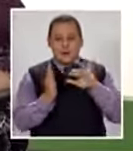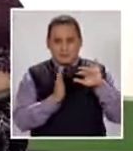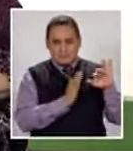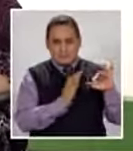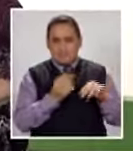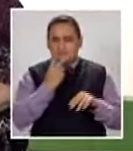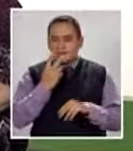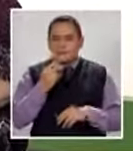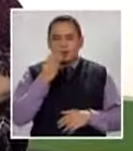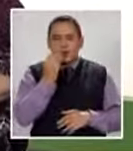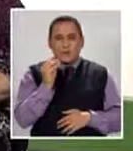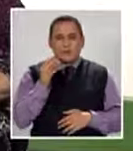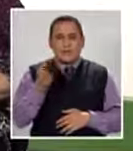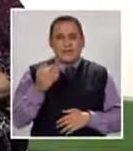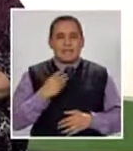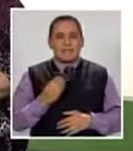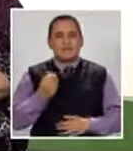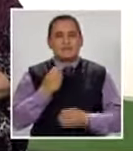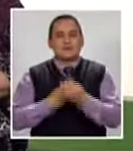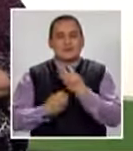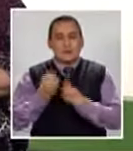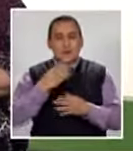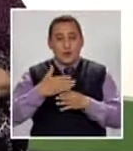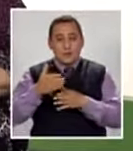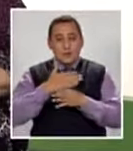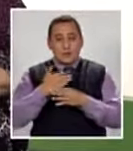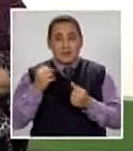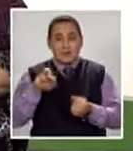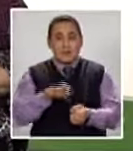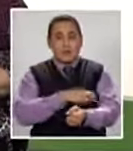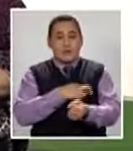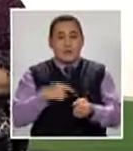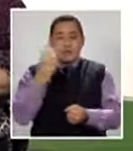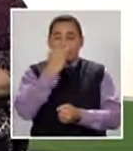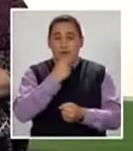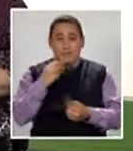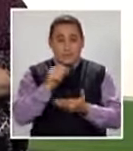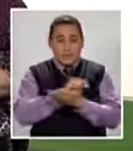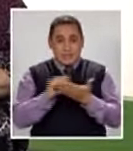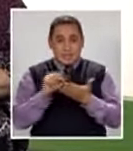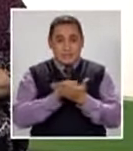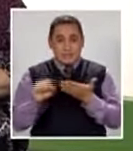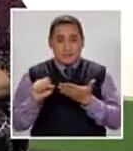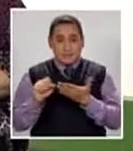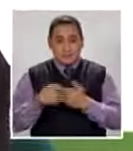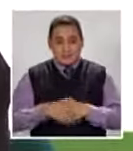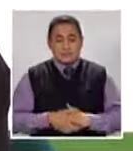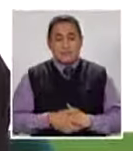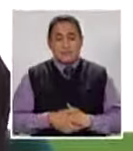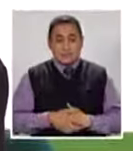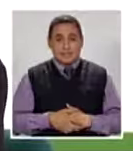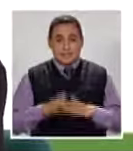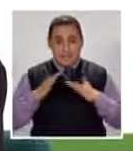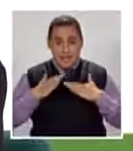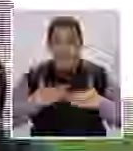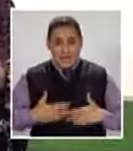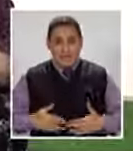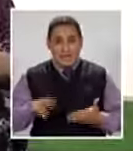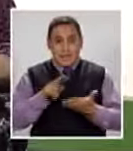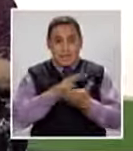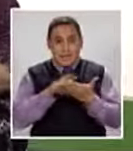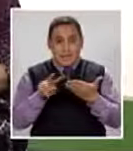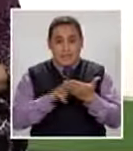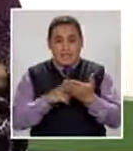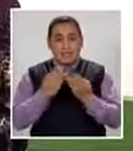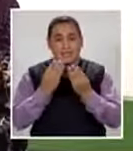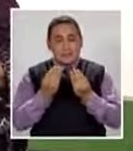entonces A Susi Susi Nos vas a compartir Uno de esos poemas Tan bonitos que escribes ¿Sí? Sí Tranquila Despacito